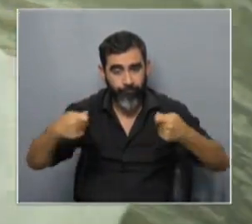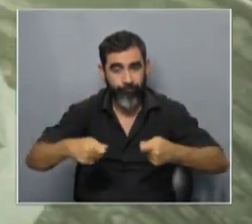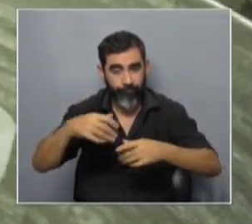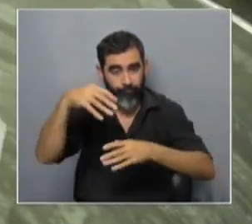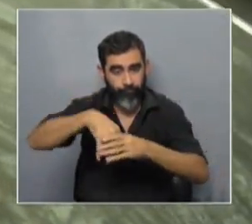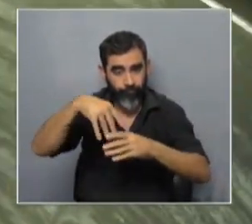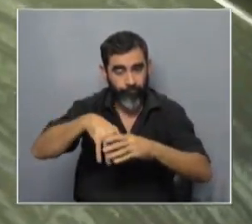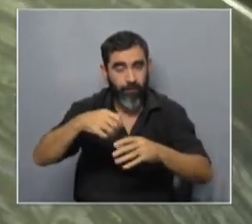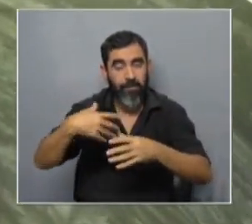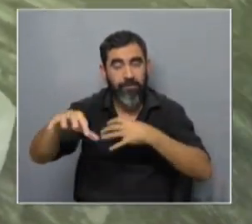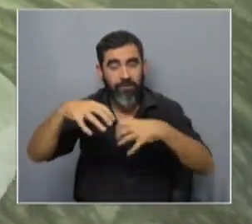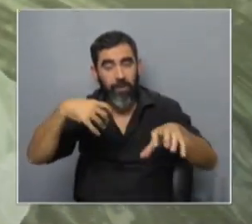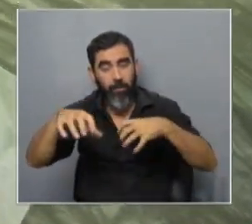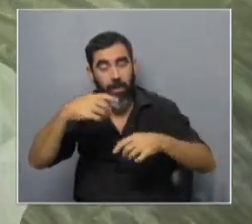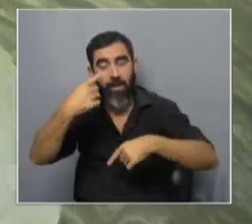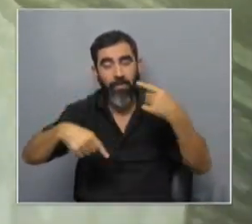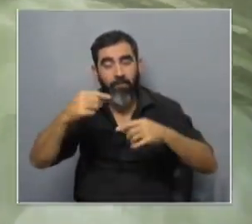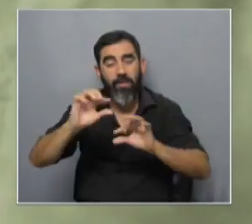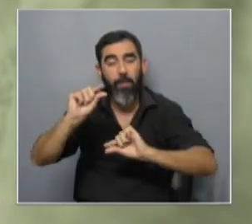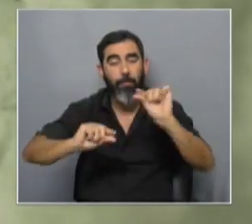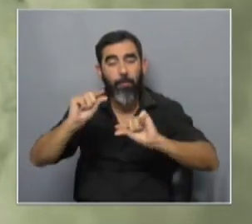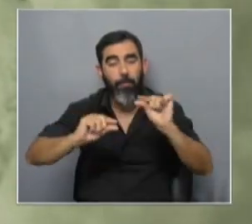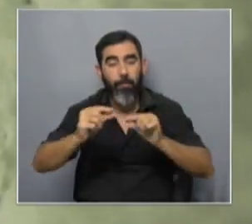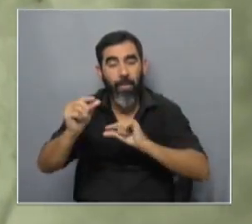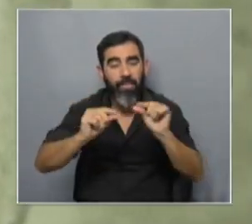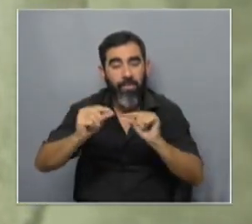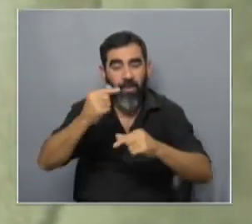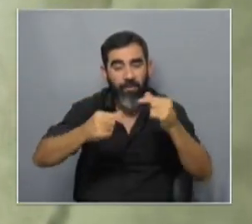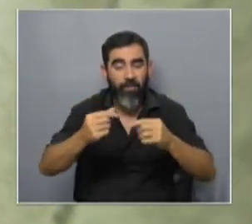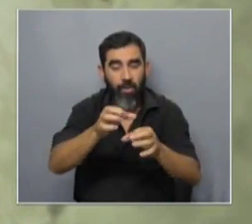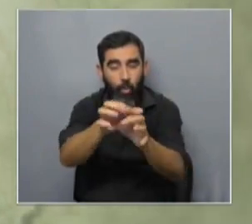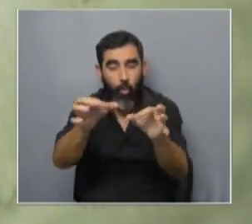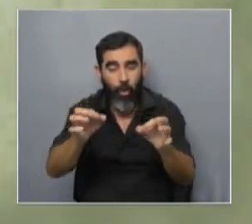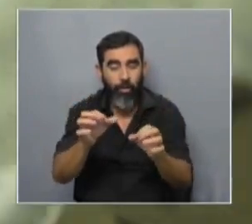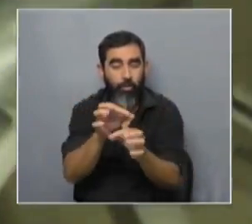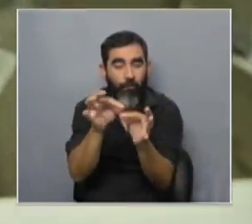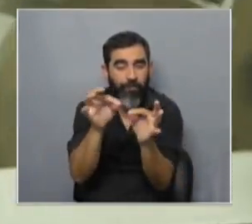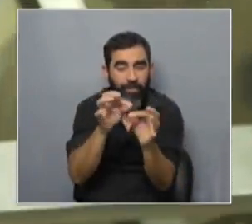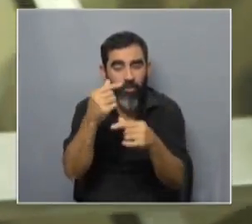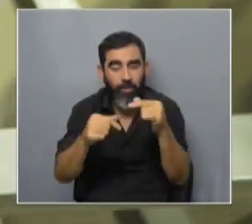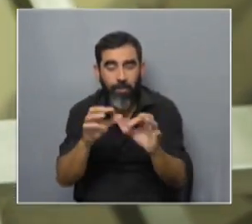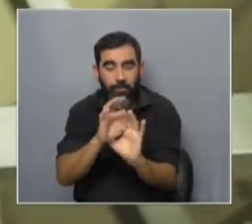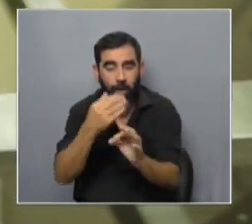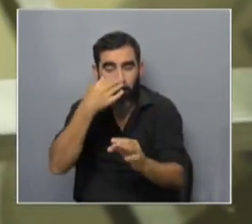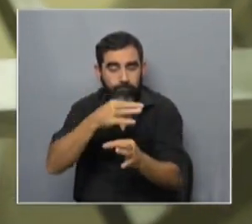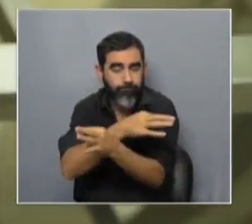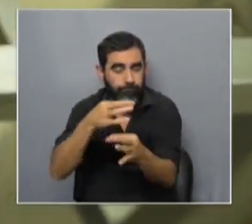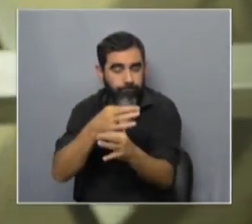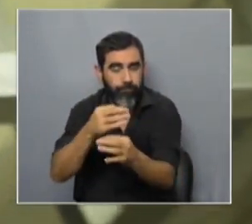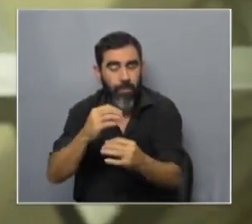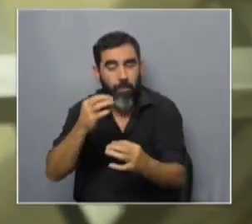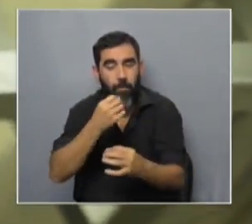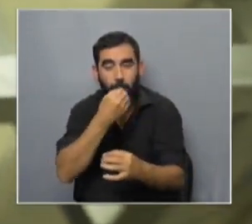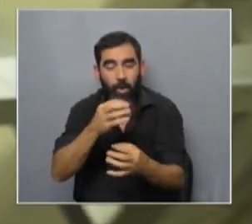y separando las distintas niveles de gránulos que tiene el producto para llegar a un nivel de